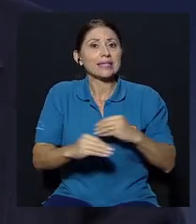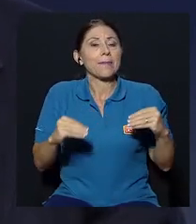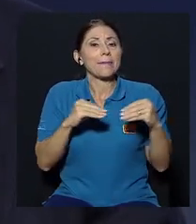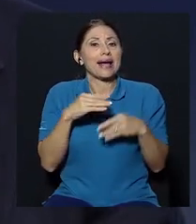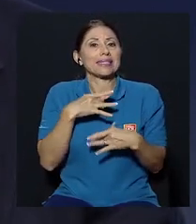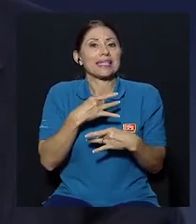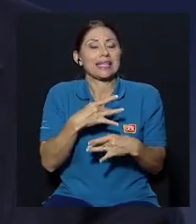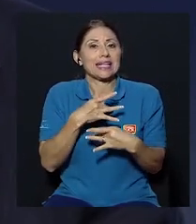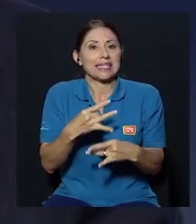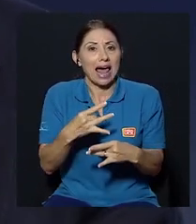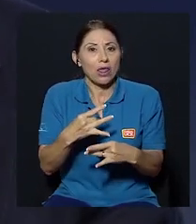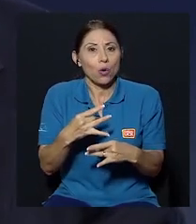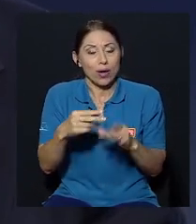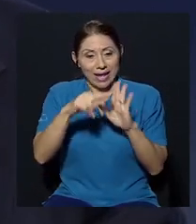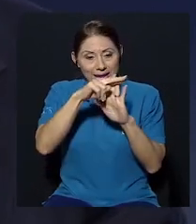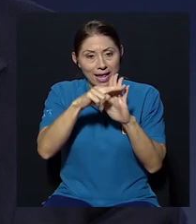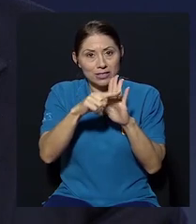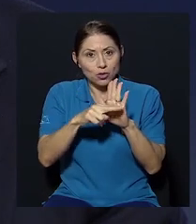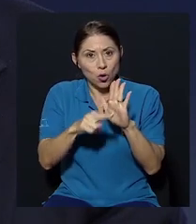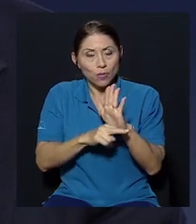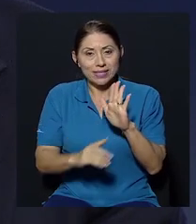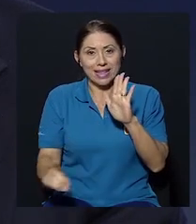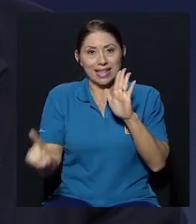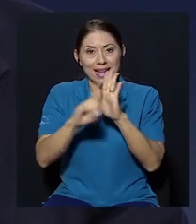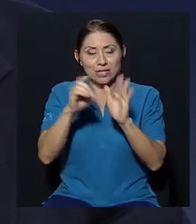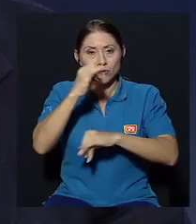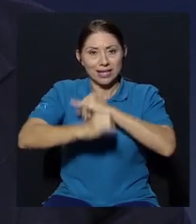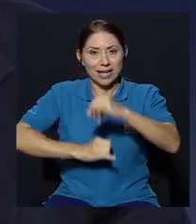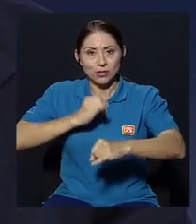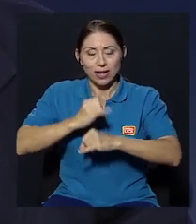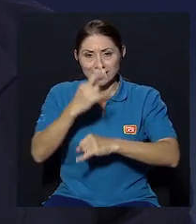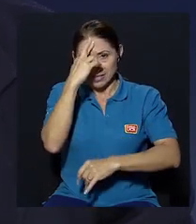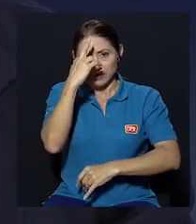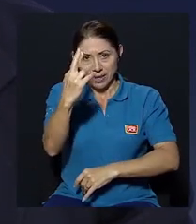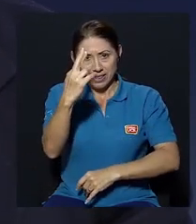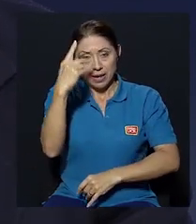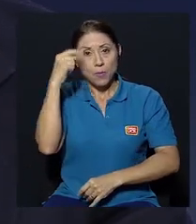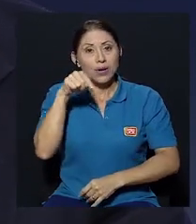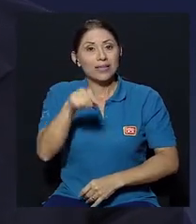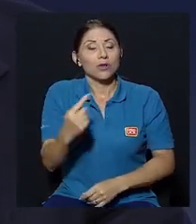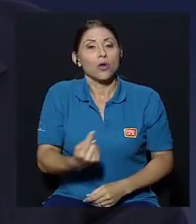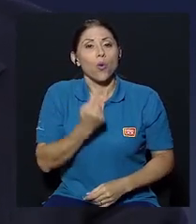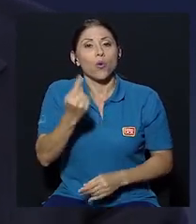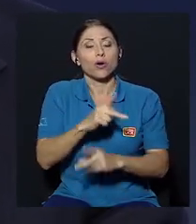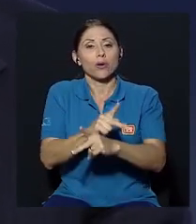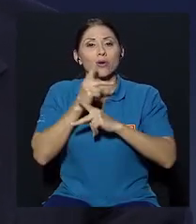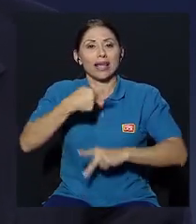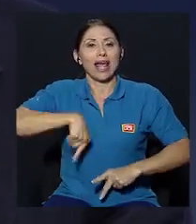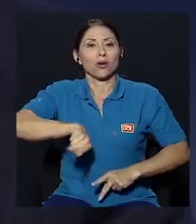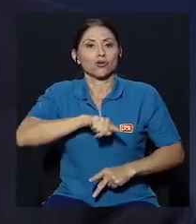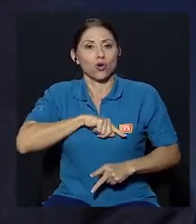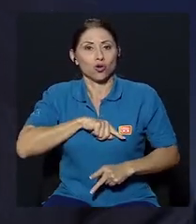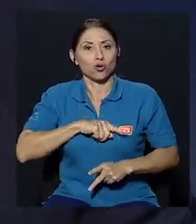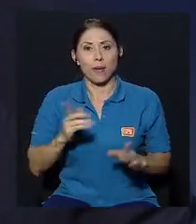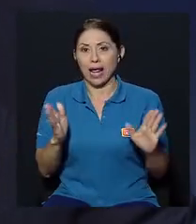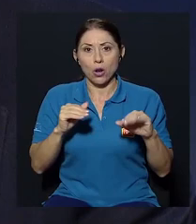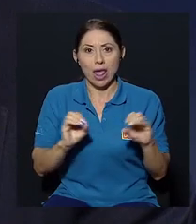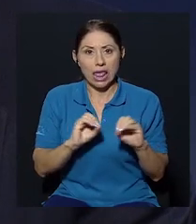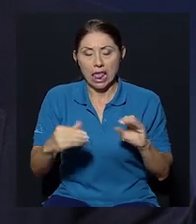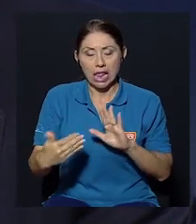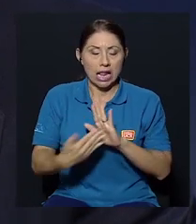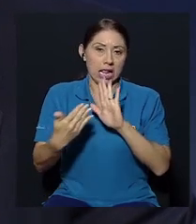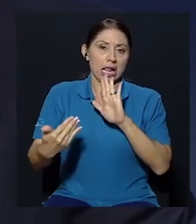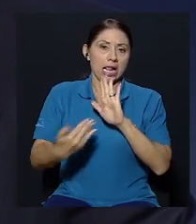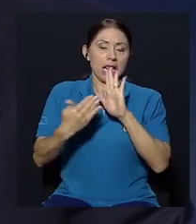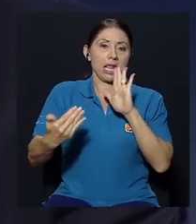mundo más interesado en que las normas del derecho internacional se respeten porque es lo único que nos